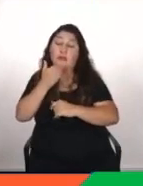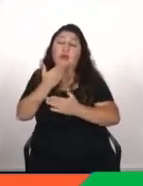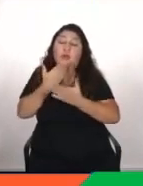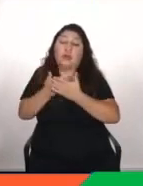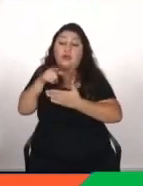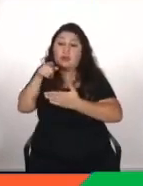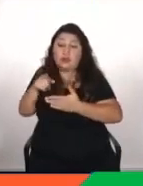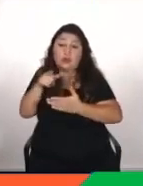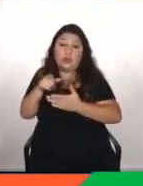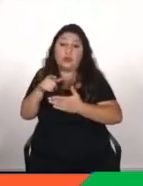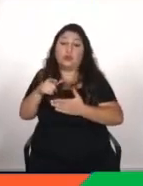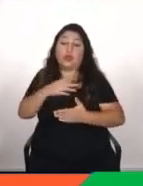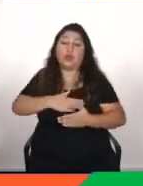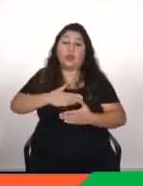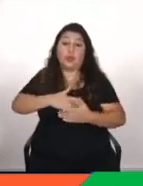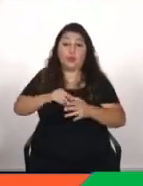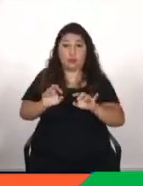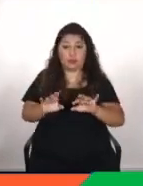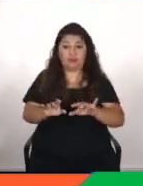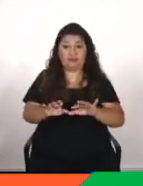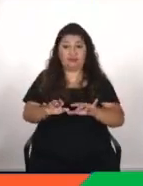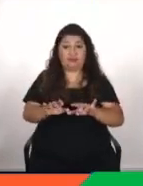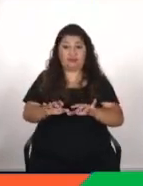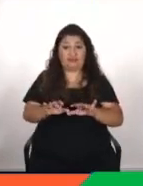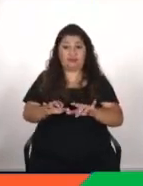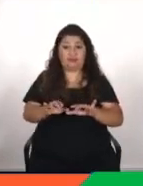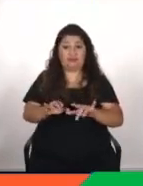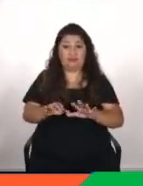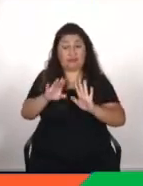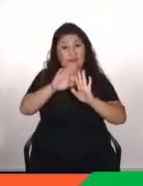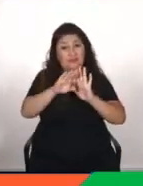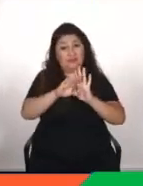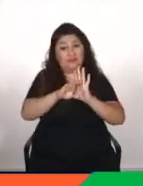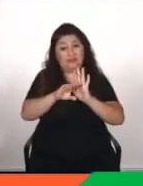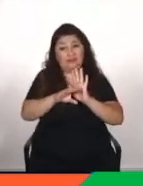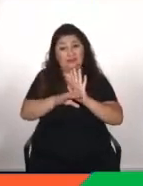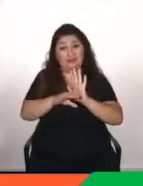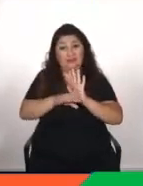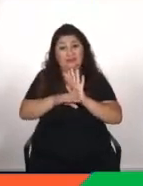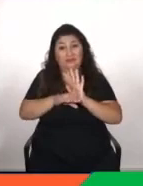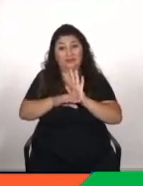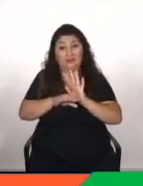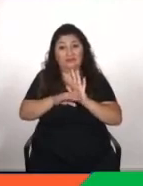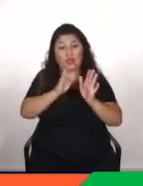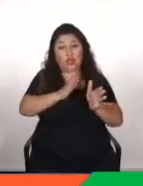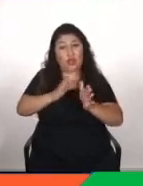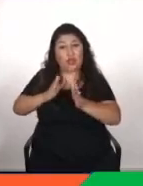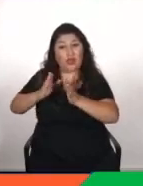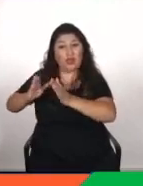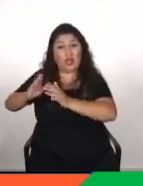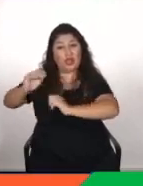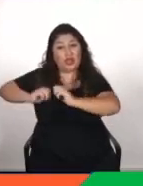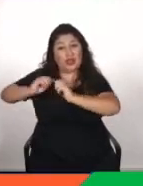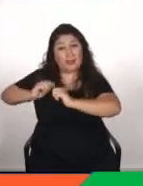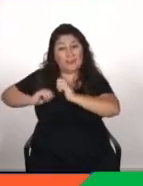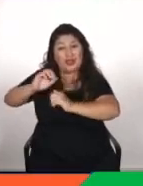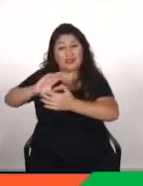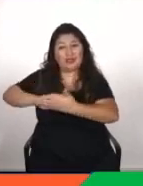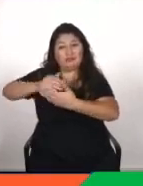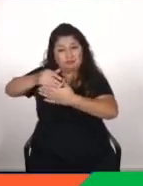no solamente estás aprendiendo una interfaz con la que comunicarte con los ordenadores con las máquinas que cada vez más